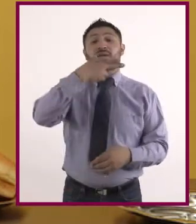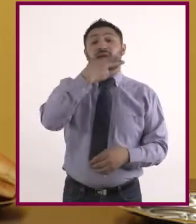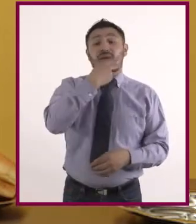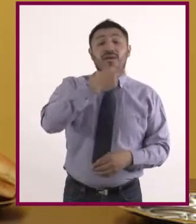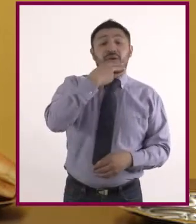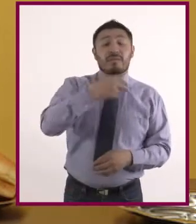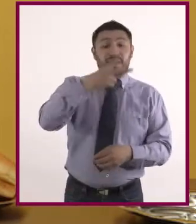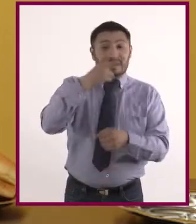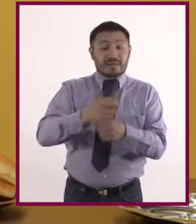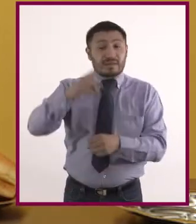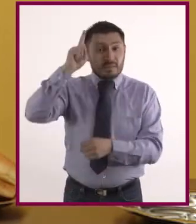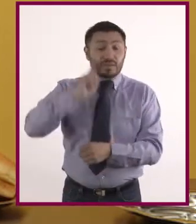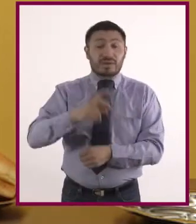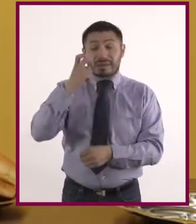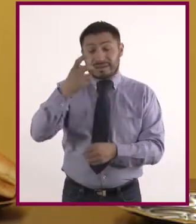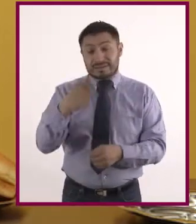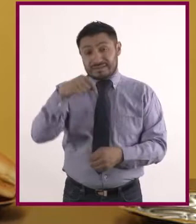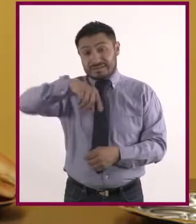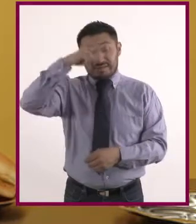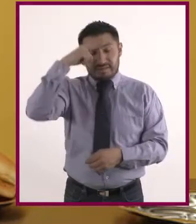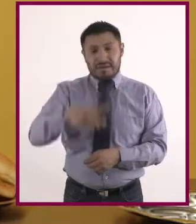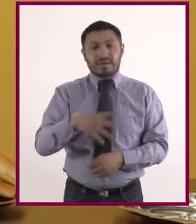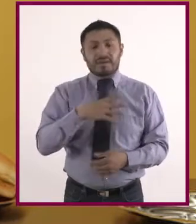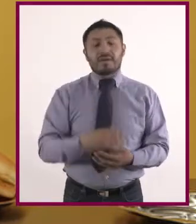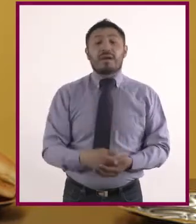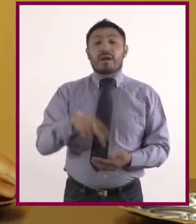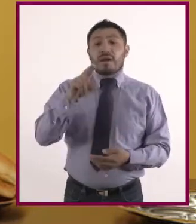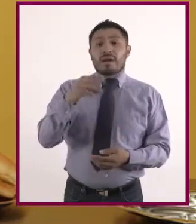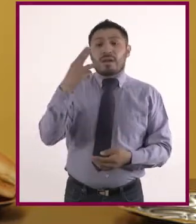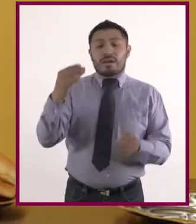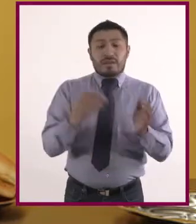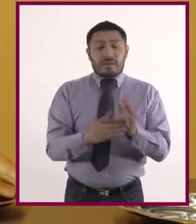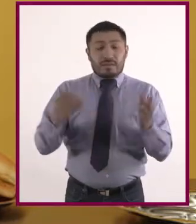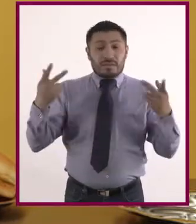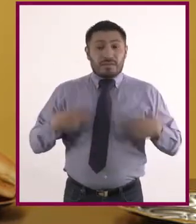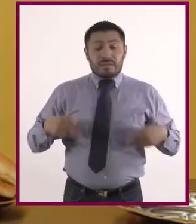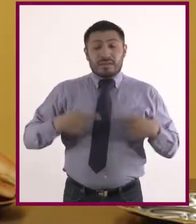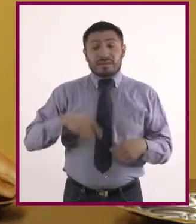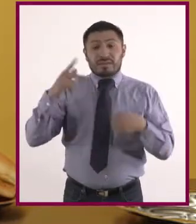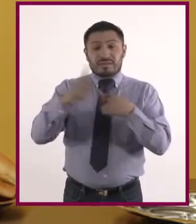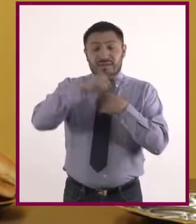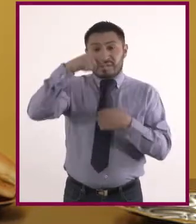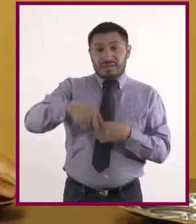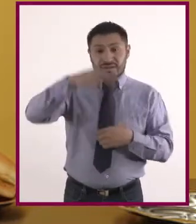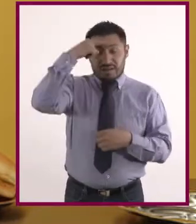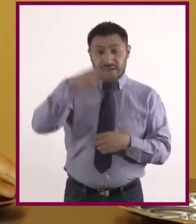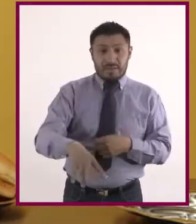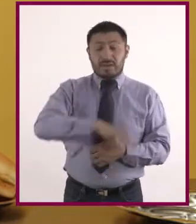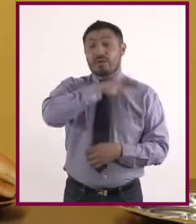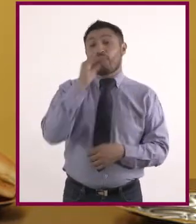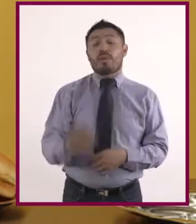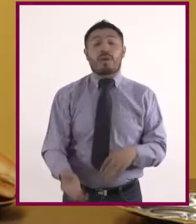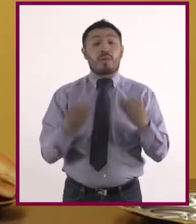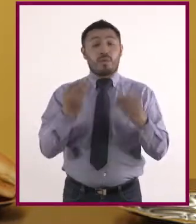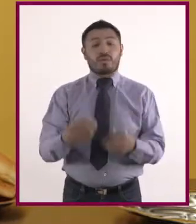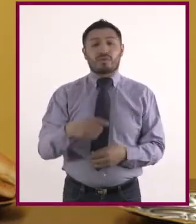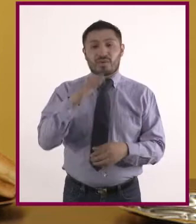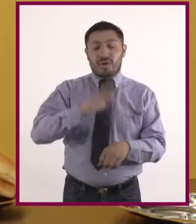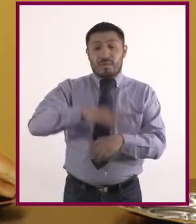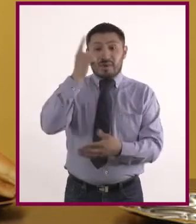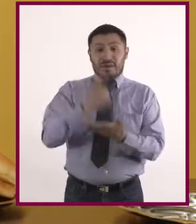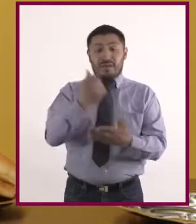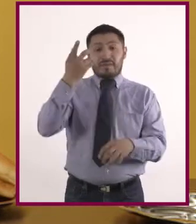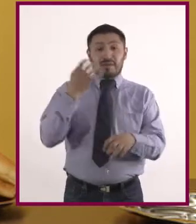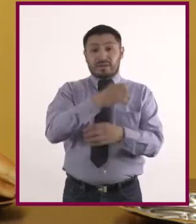2010, esta enfermedad causó la muerte de 83 mil personas en el país. Los estados con más casos registrados son Ciudad de México,